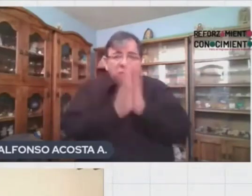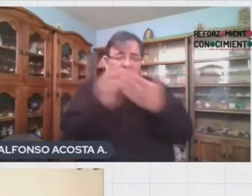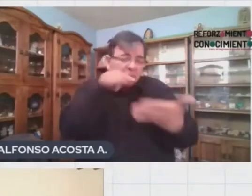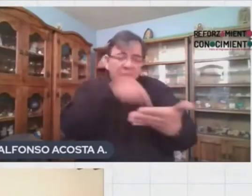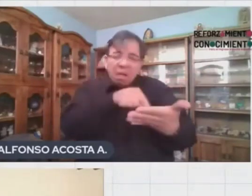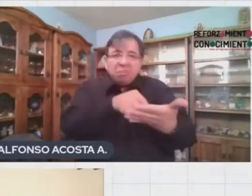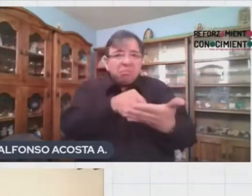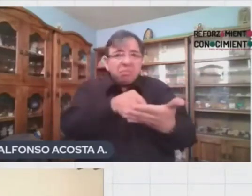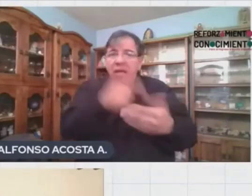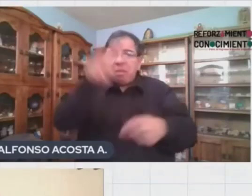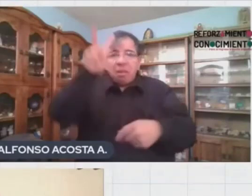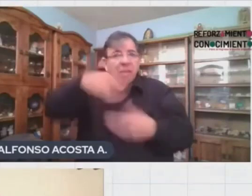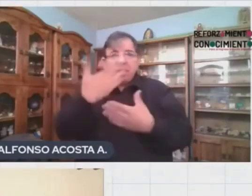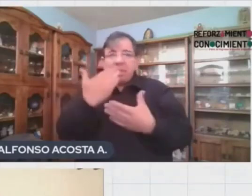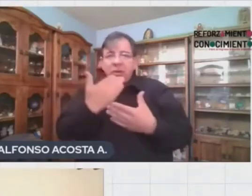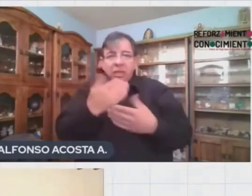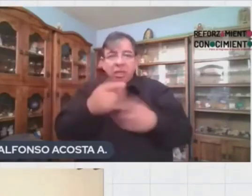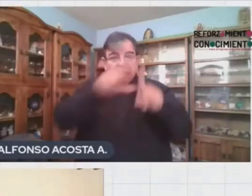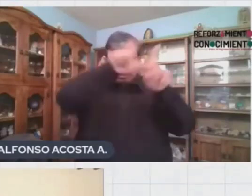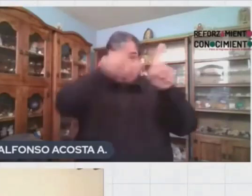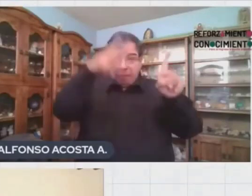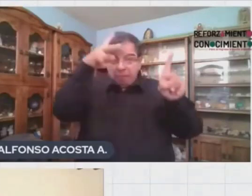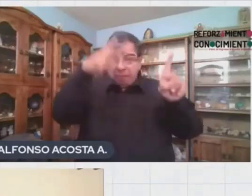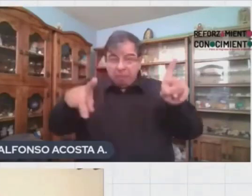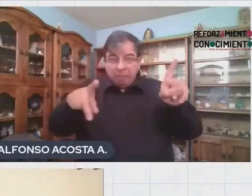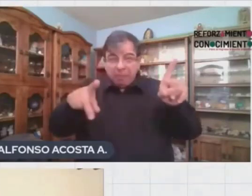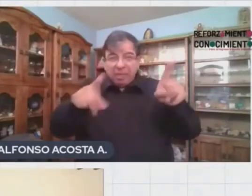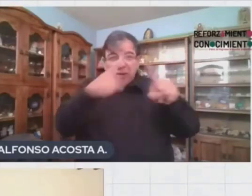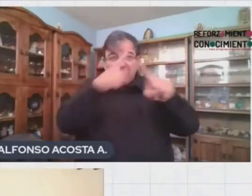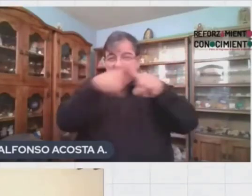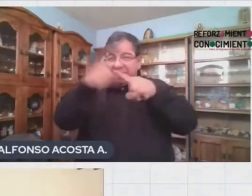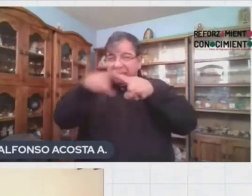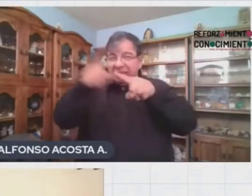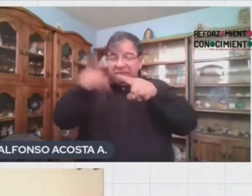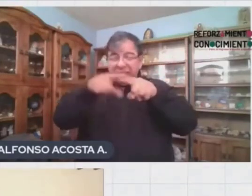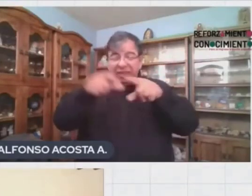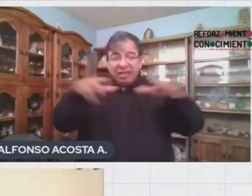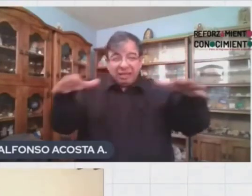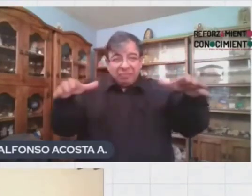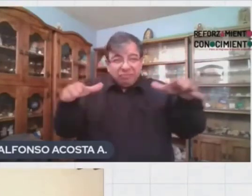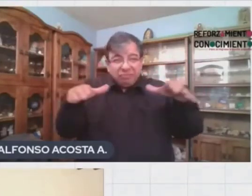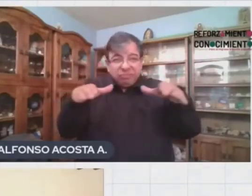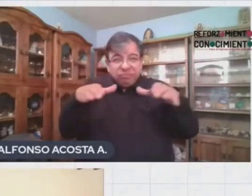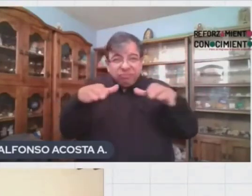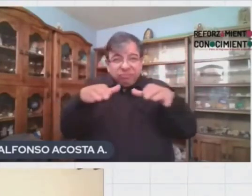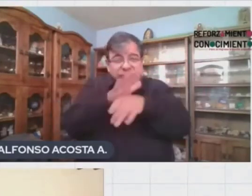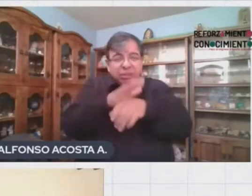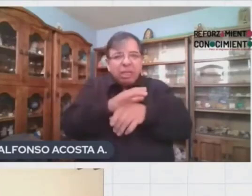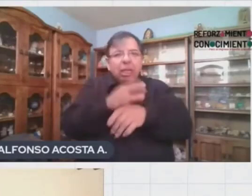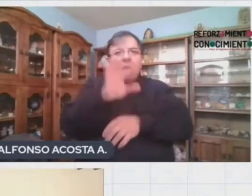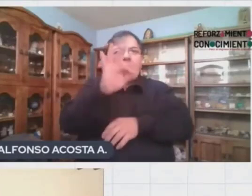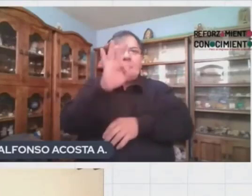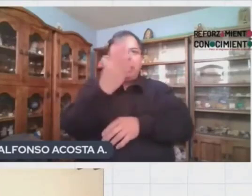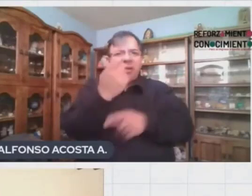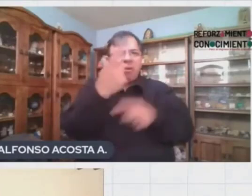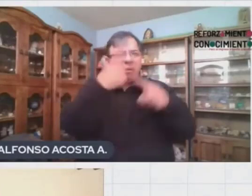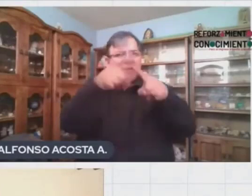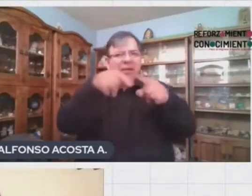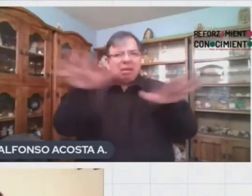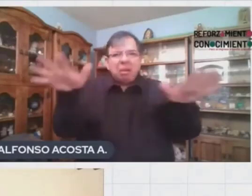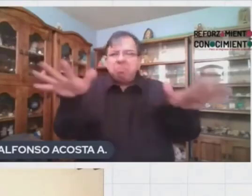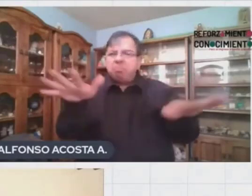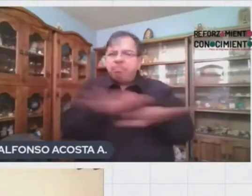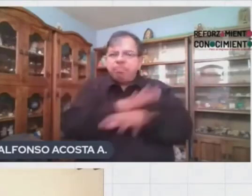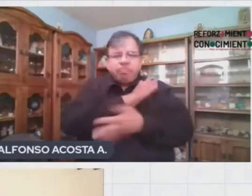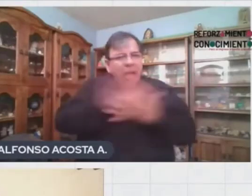En México, por ejemplo, la cifra oficial de especies extintas es de 49. Pero hay algunas organizaciones ambientales